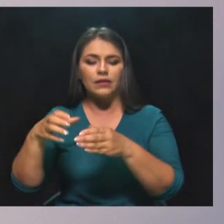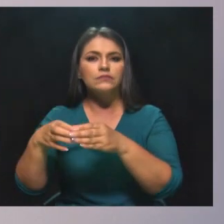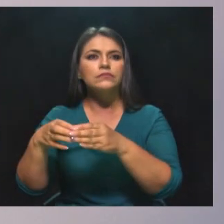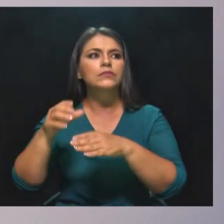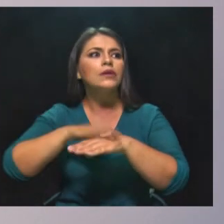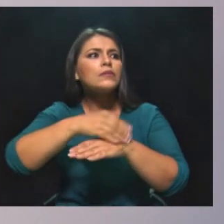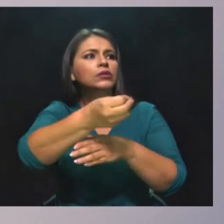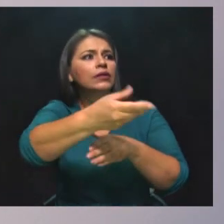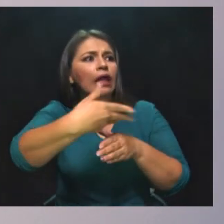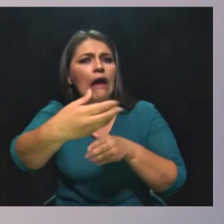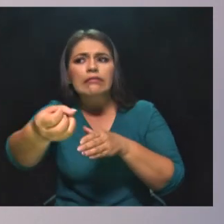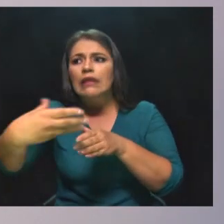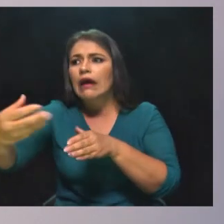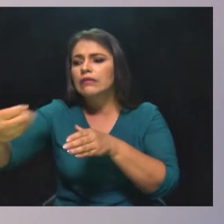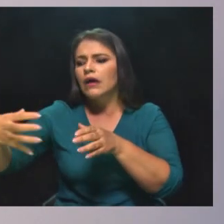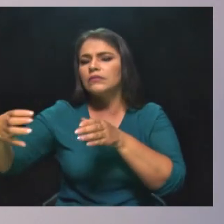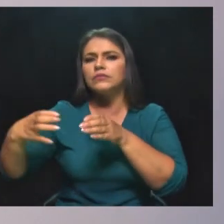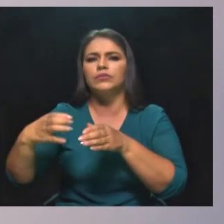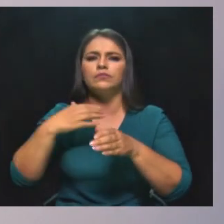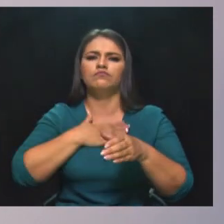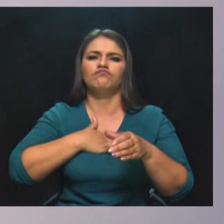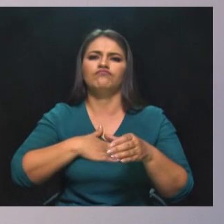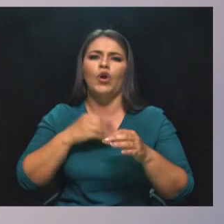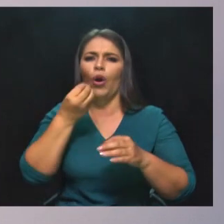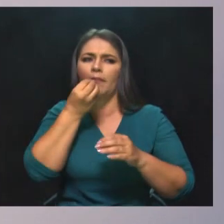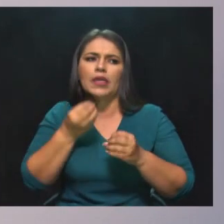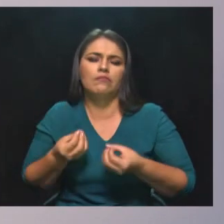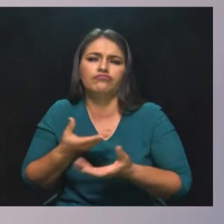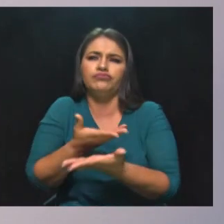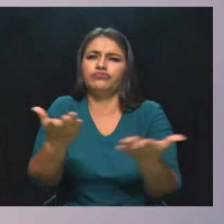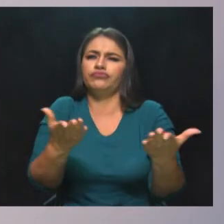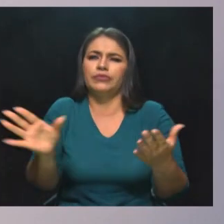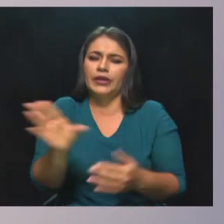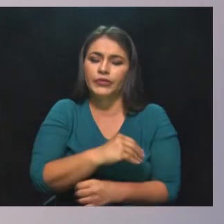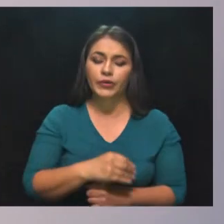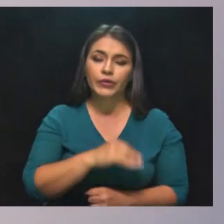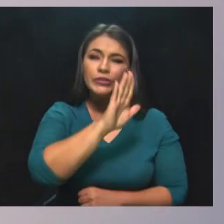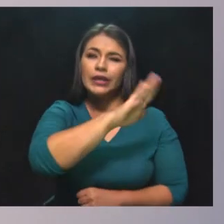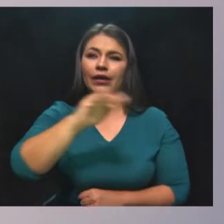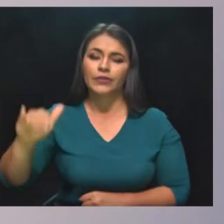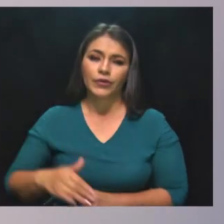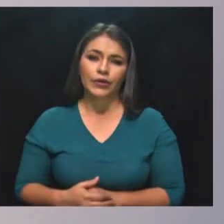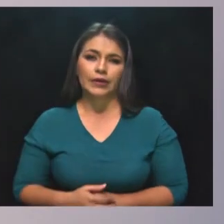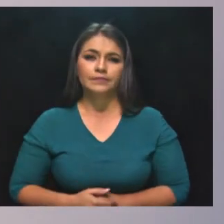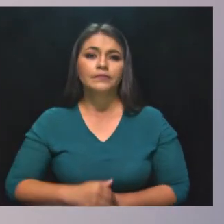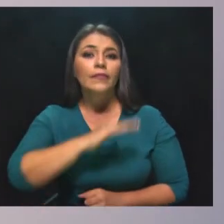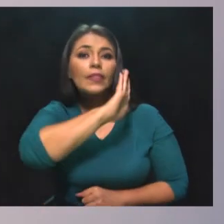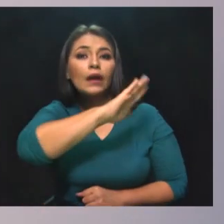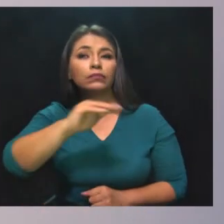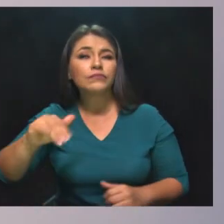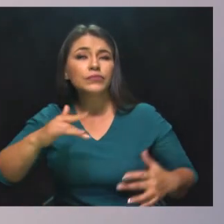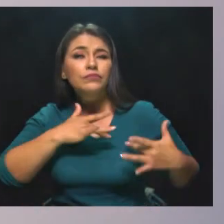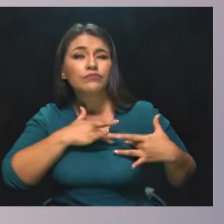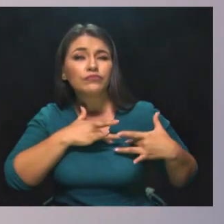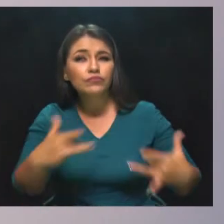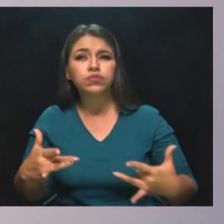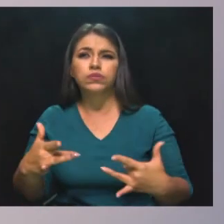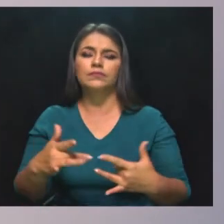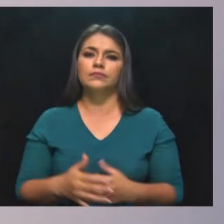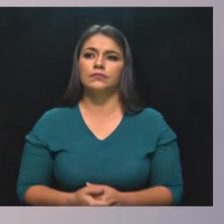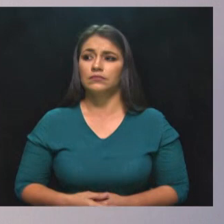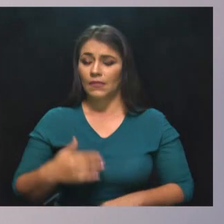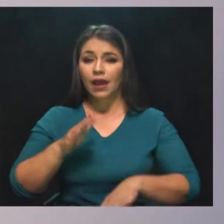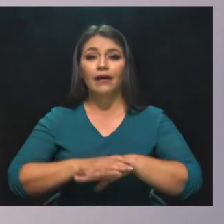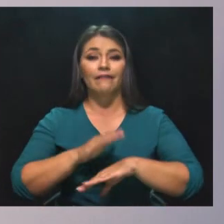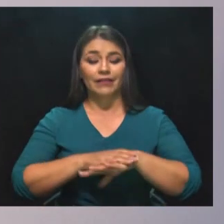garantizar la seguridad alimentaria en todo el departamento. Antioquia Solidaria ha hecho evidente en pocos días